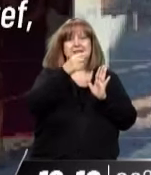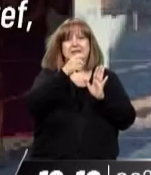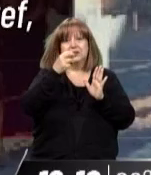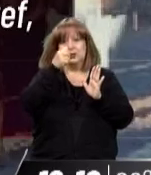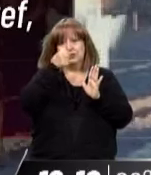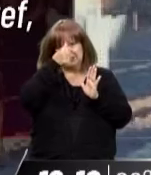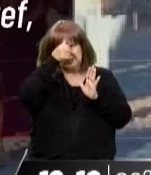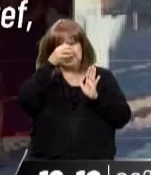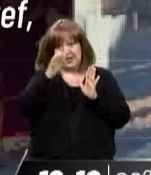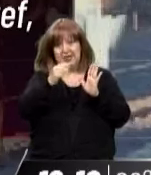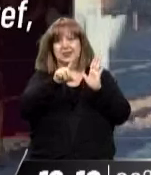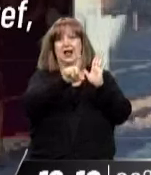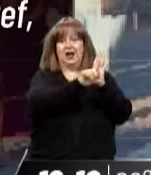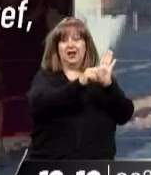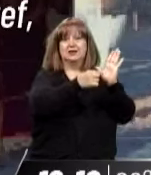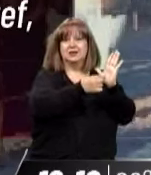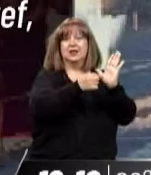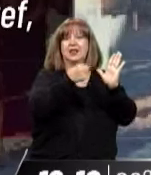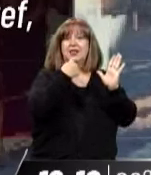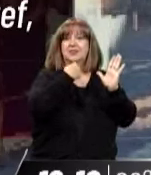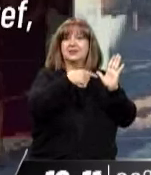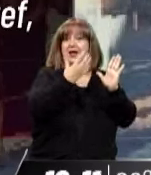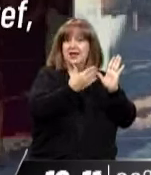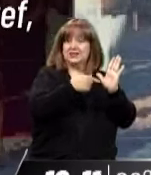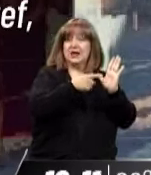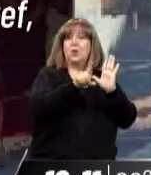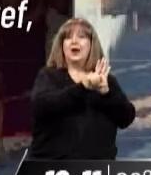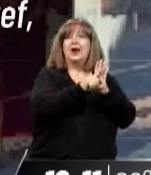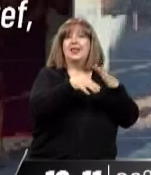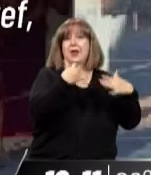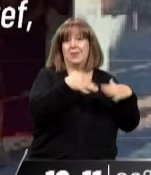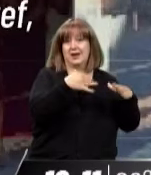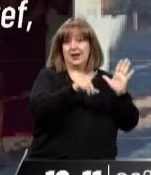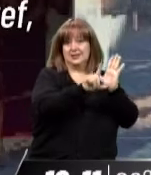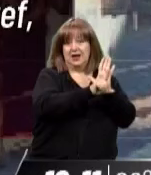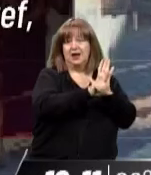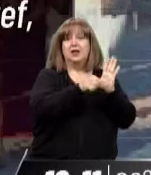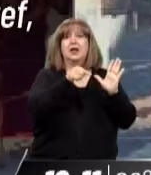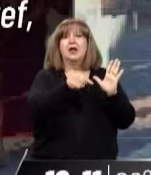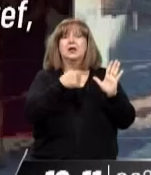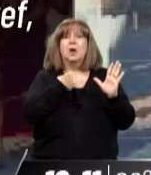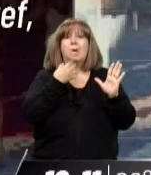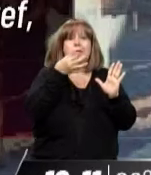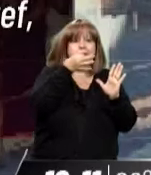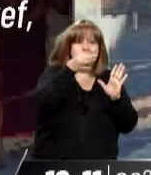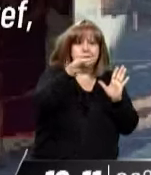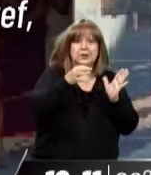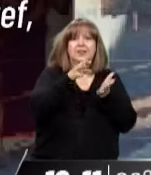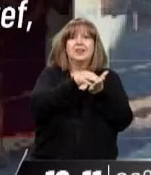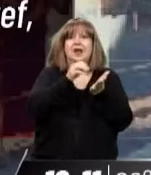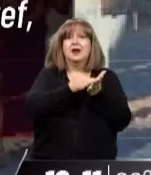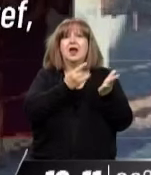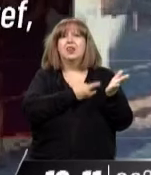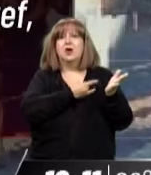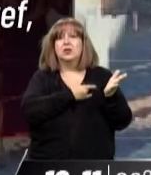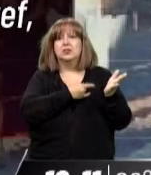de emergencia se mete en el reconocimiento y relevamiento de la posesión de tierras y de la